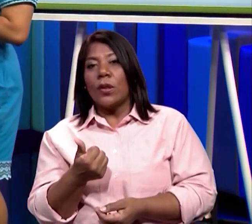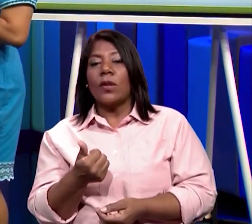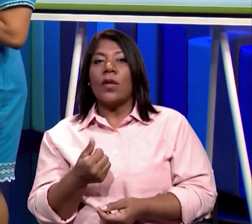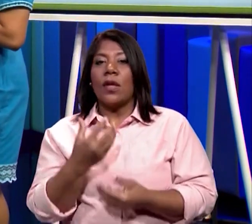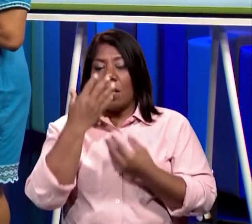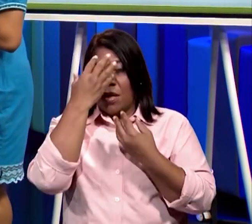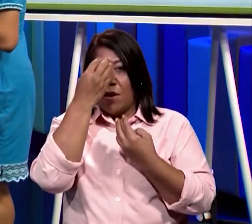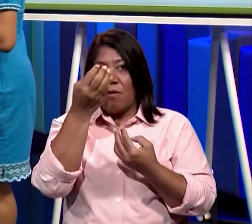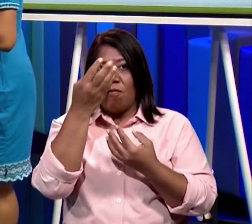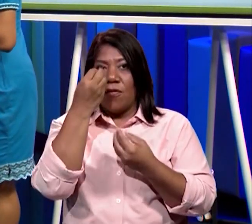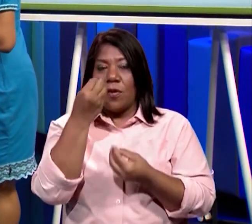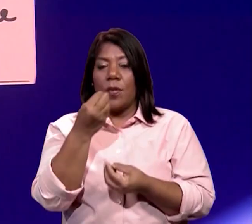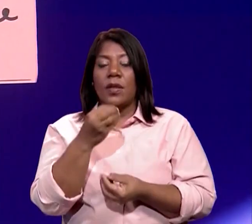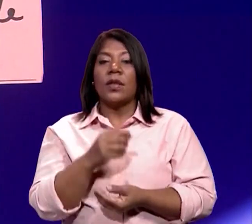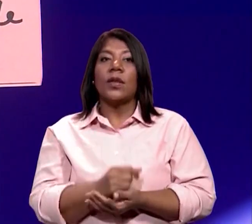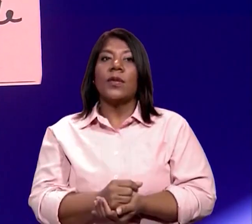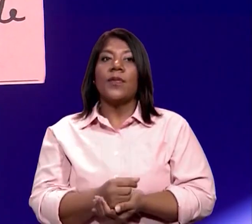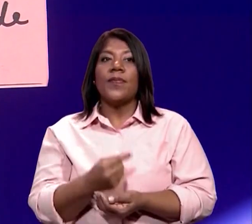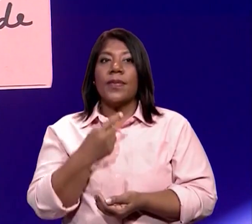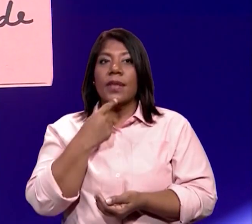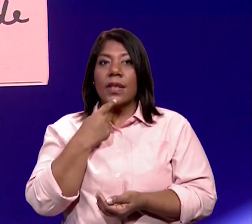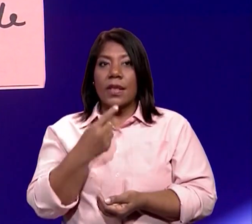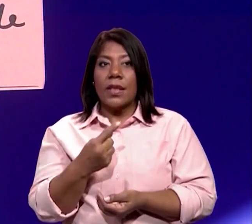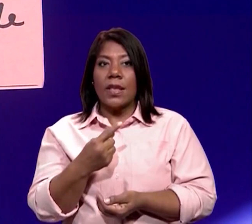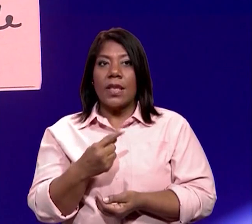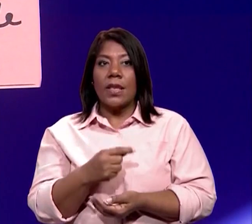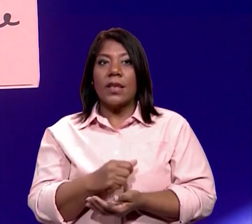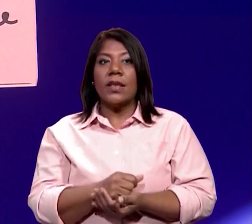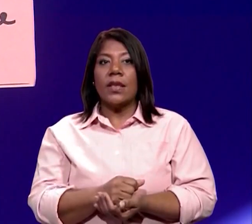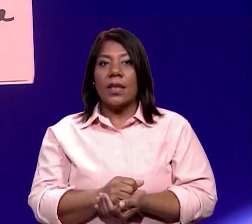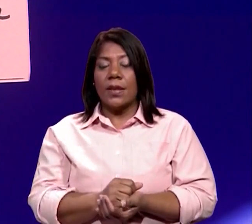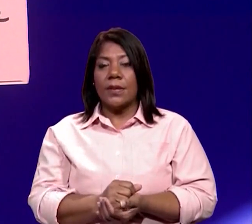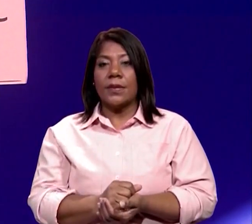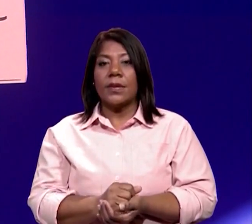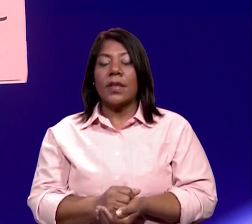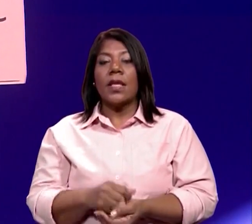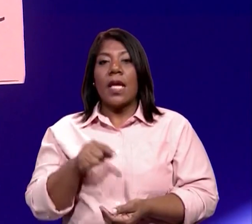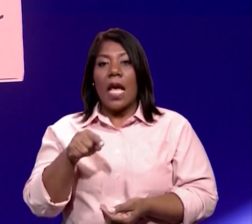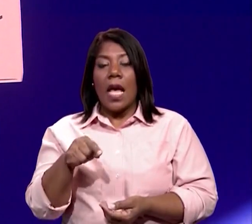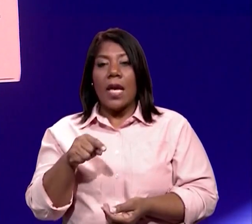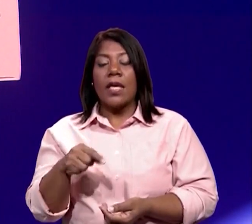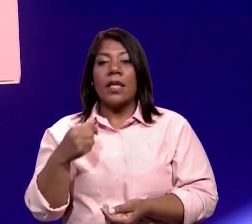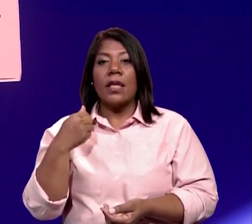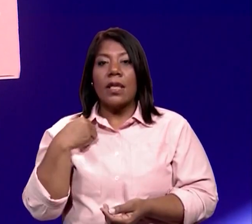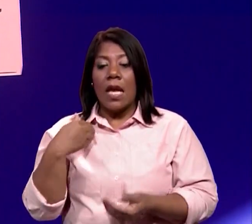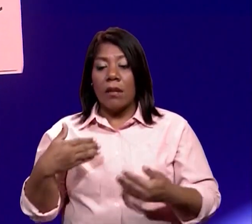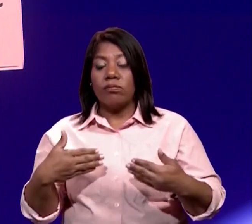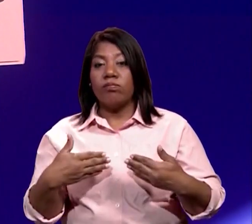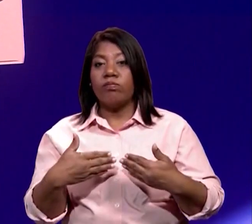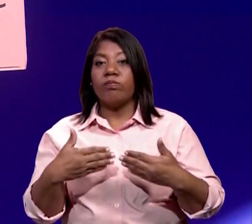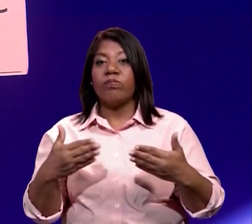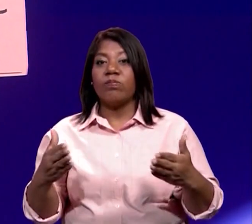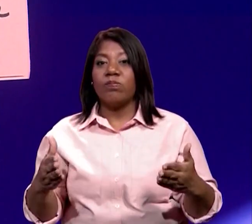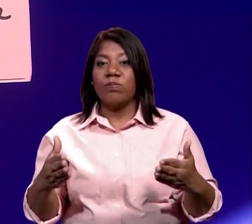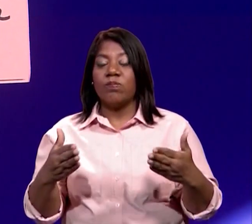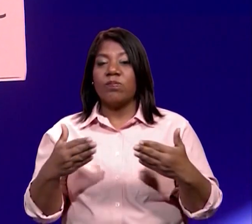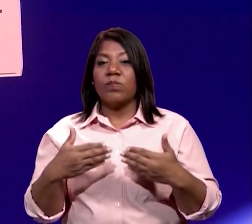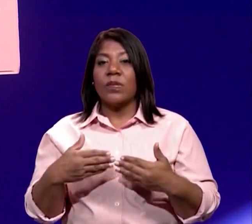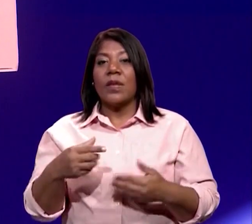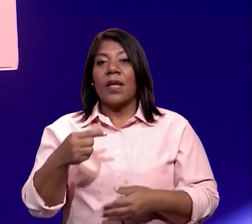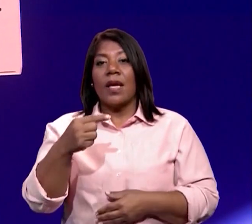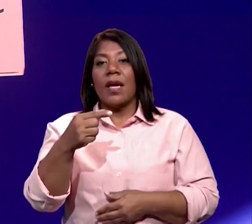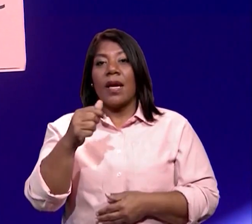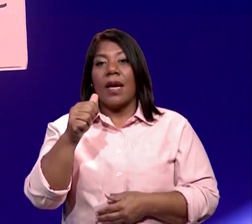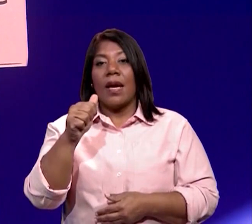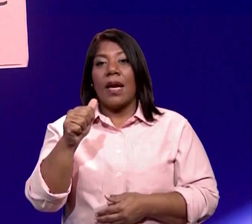En su curso, media se encuentra la represa de Gatún y lo